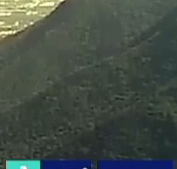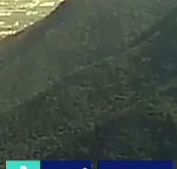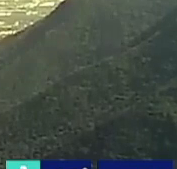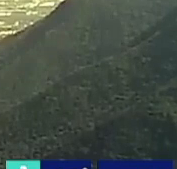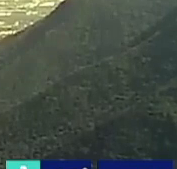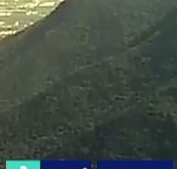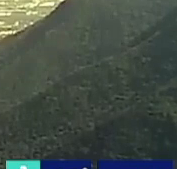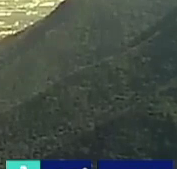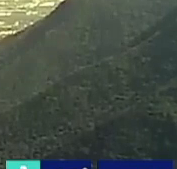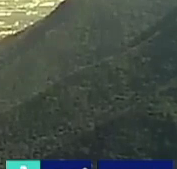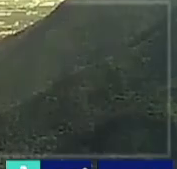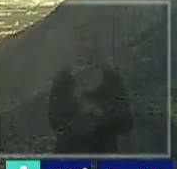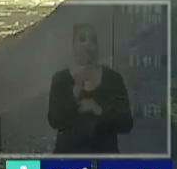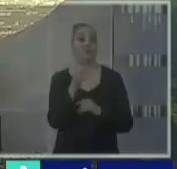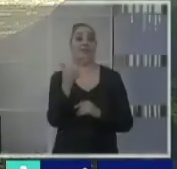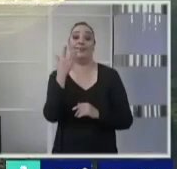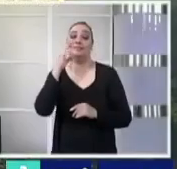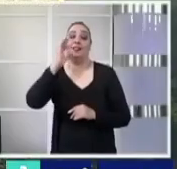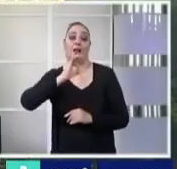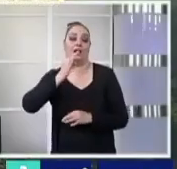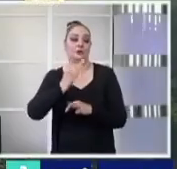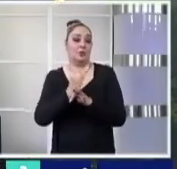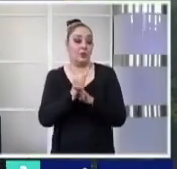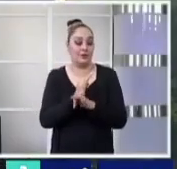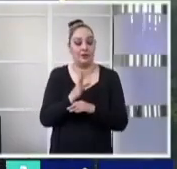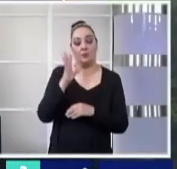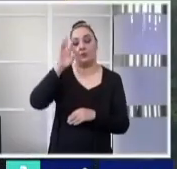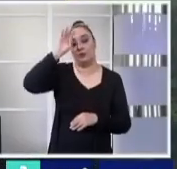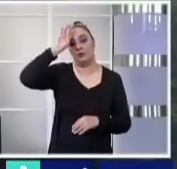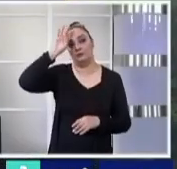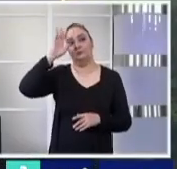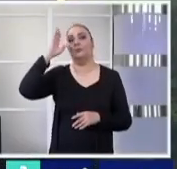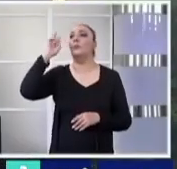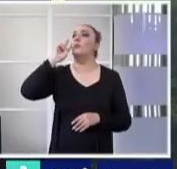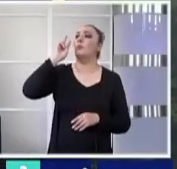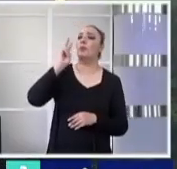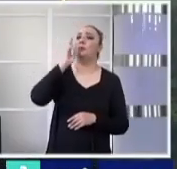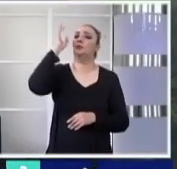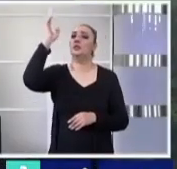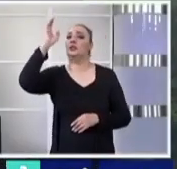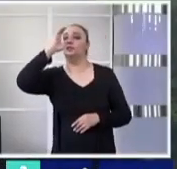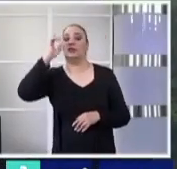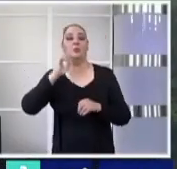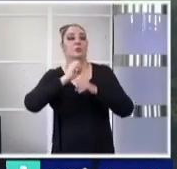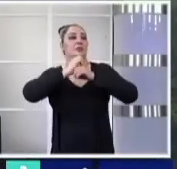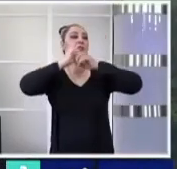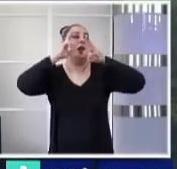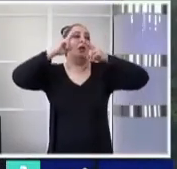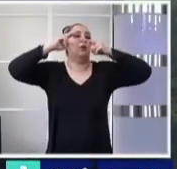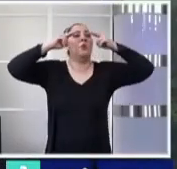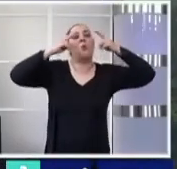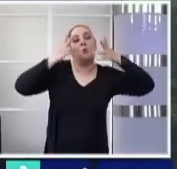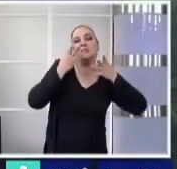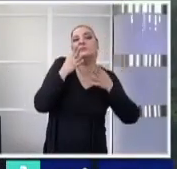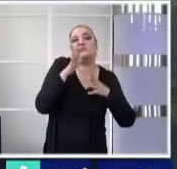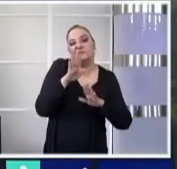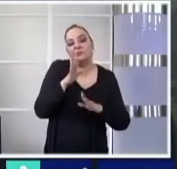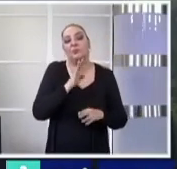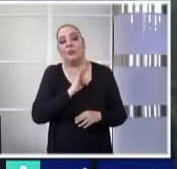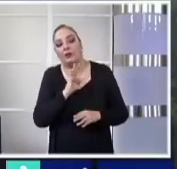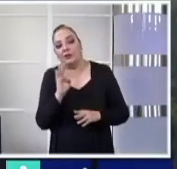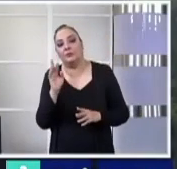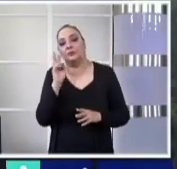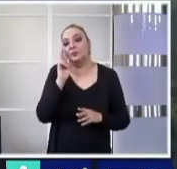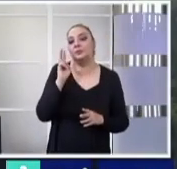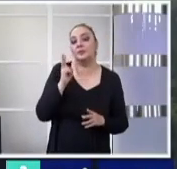hora, entre 12 y 13 grados en la ciudad de Monterrey, el cielo mayormente despejado, unas cuantas nubes medias se observan, al menos